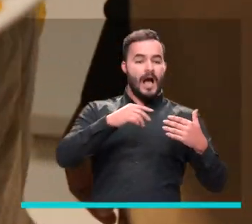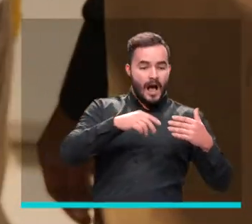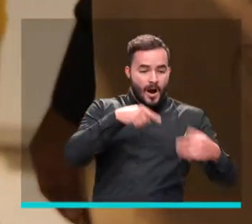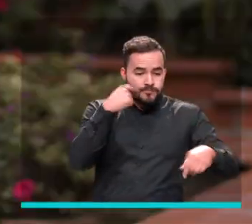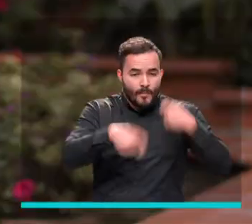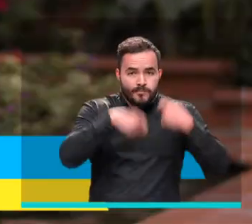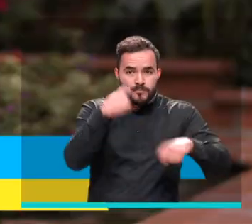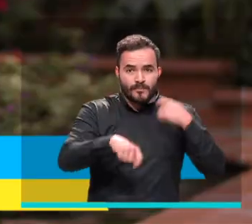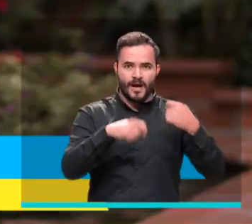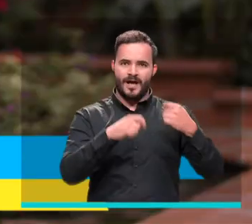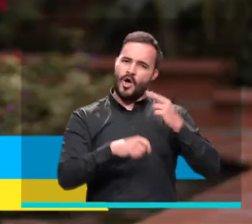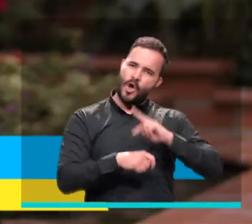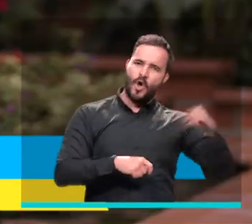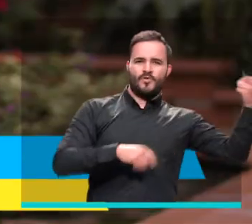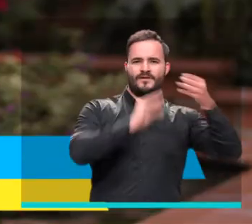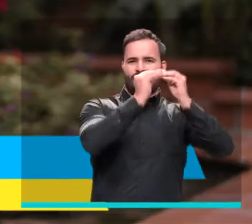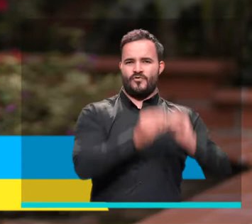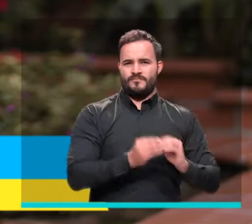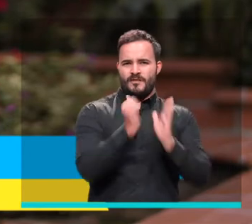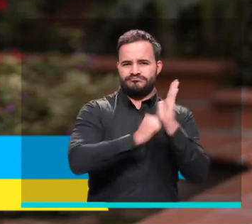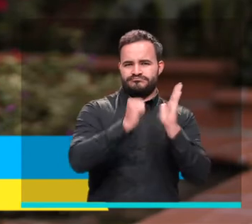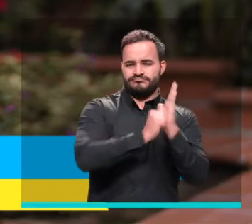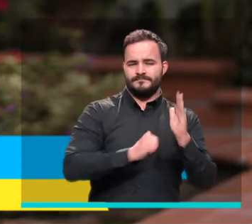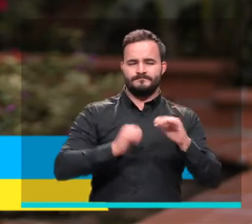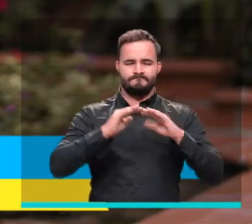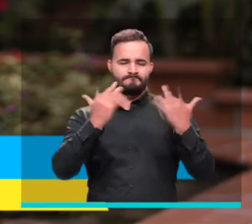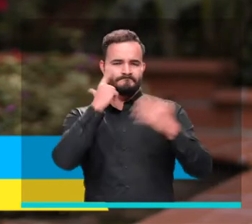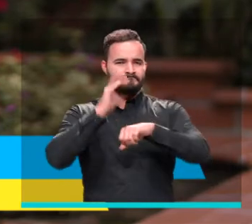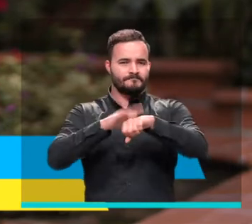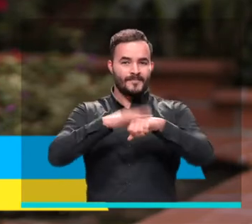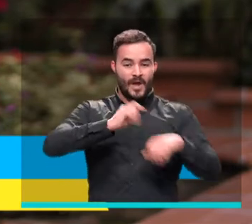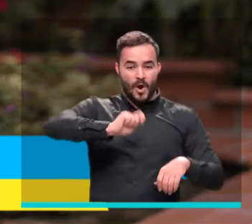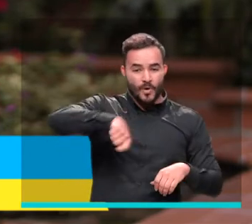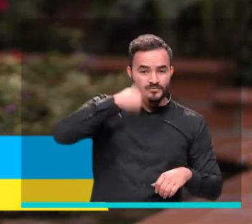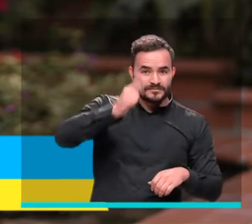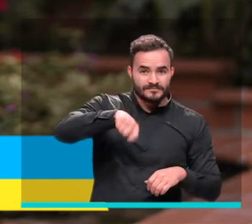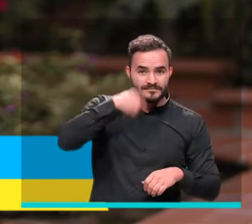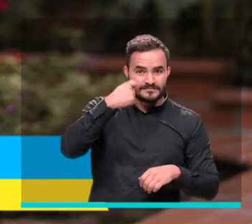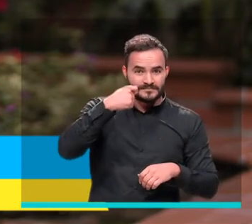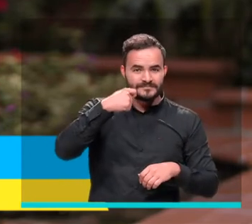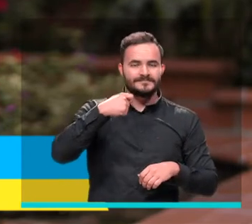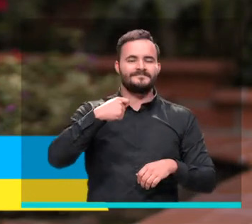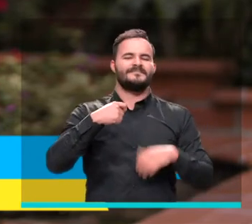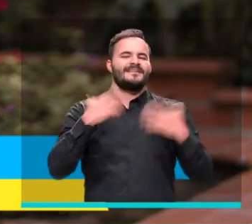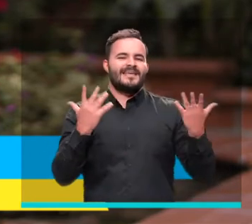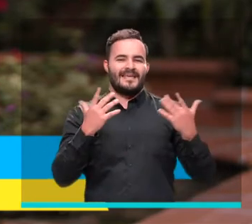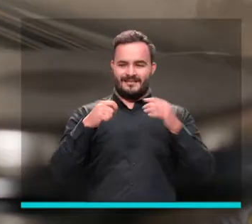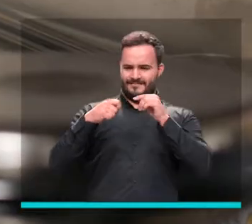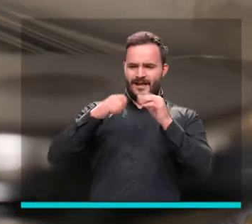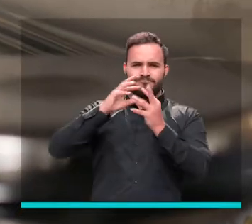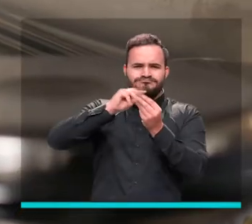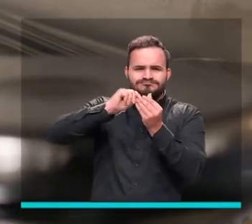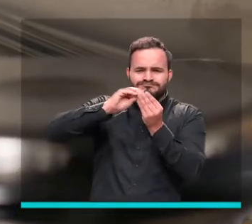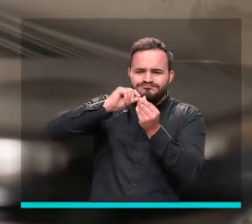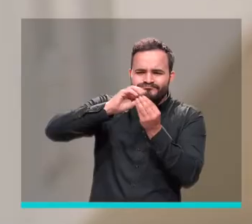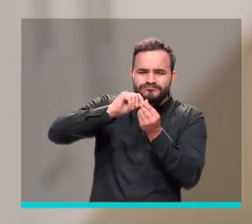comestibles. Iniciamos nuestro proceso de producción lanzando al mercado cucharas. Estas cucharas son de galleta.